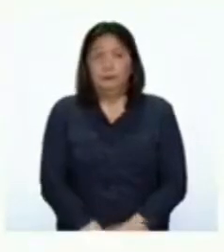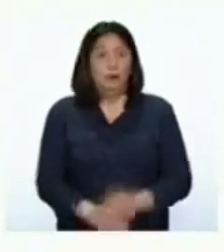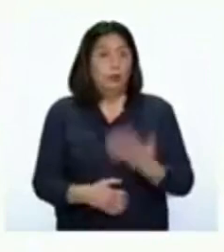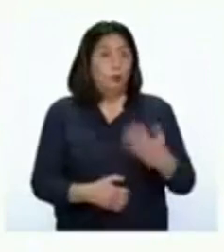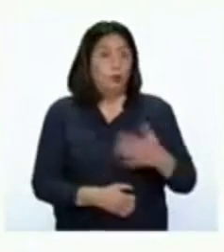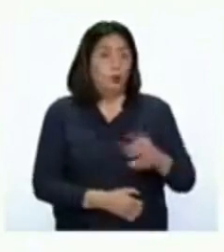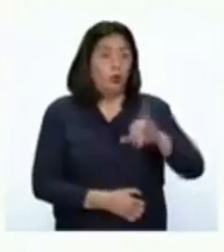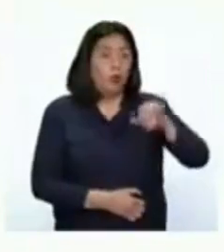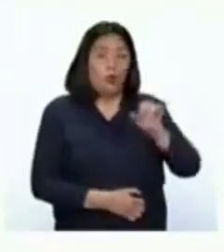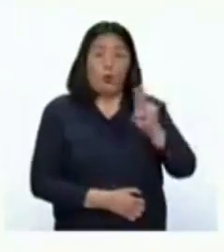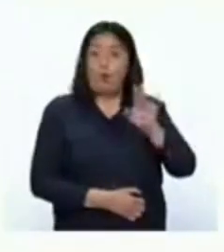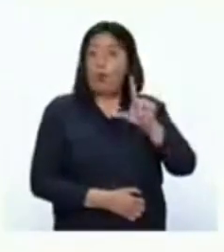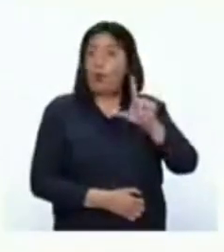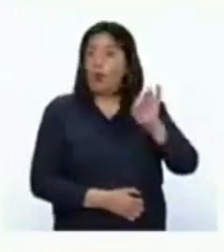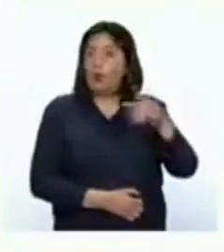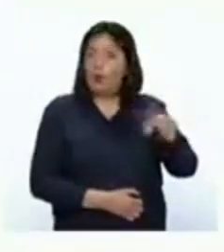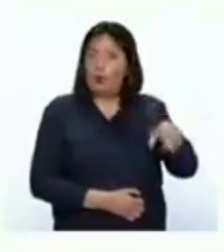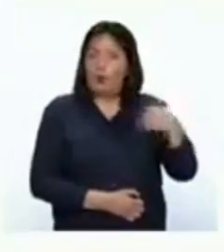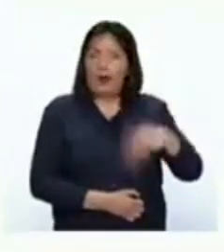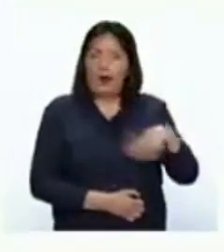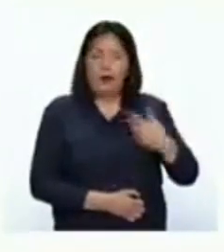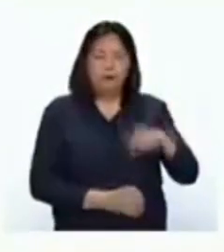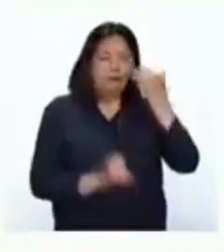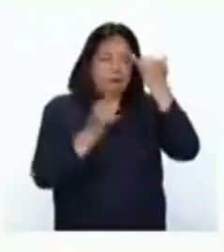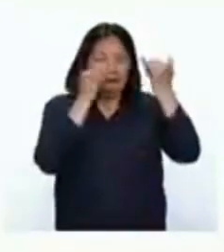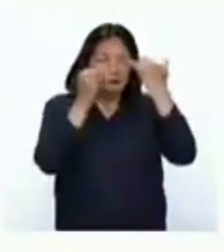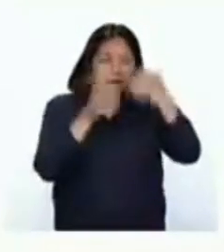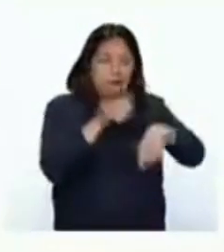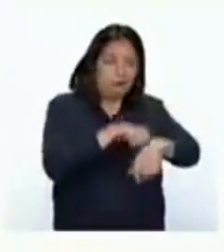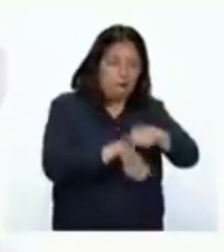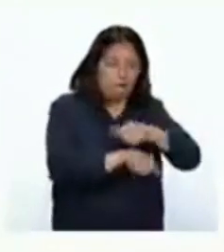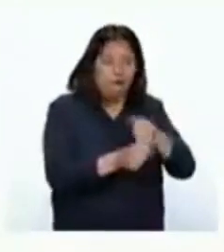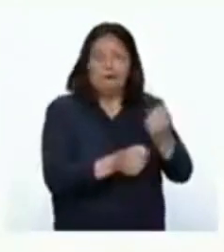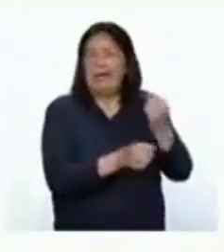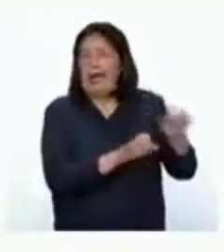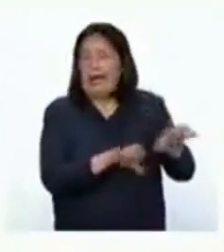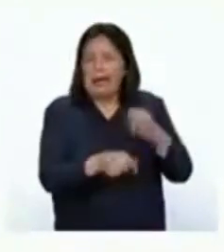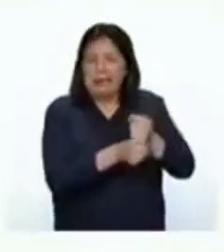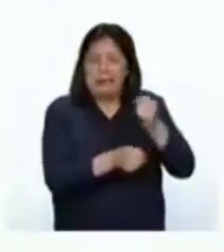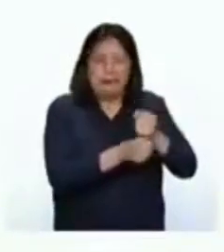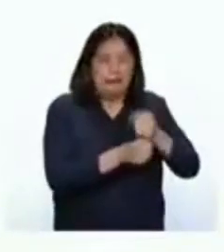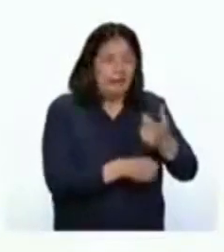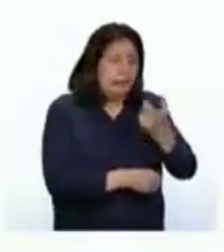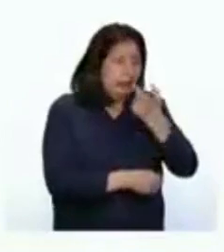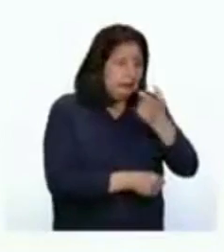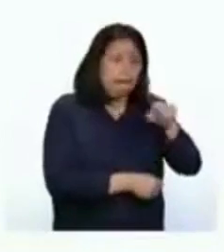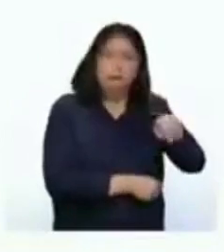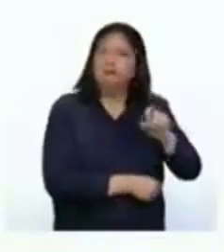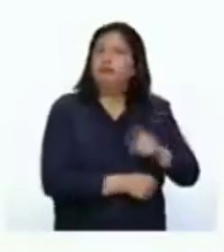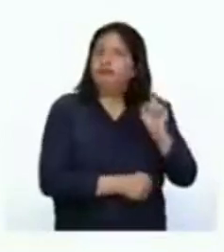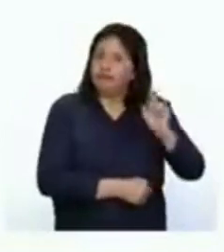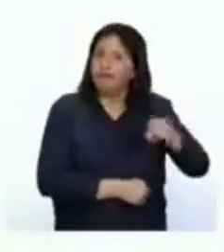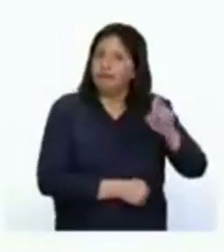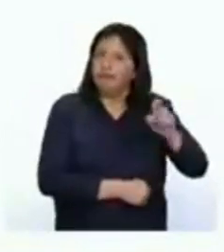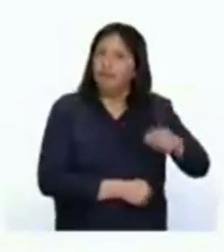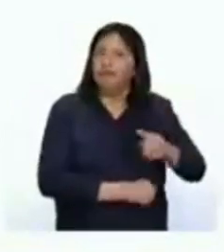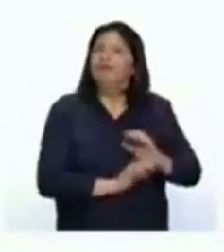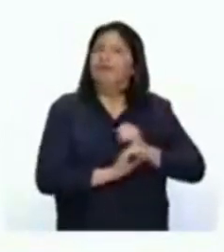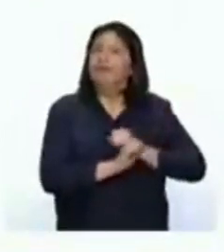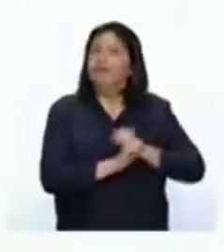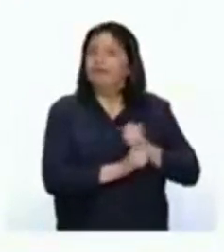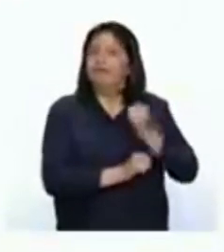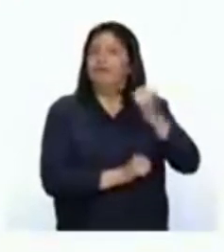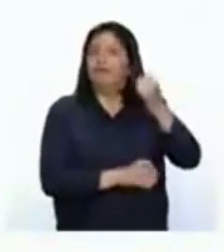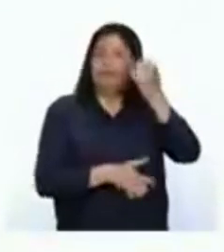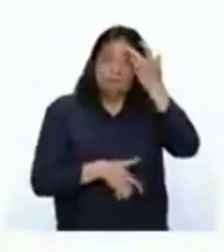Julio Garay ha empleado su creatividad y esfuerzo en elaborar estas galletas tan necesarias para vencer la anemia. Así como él,